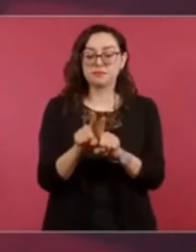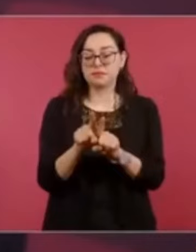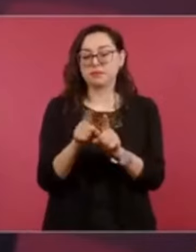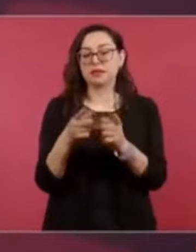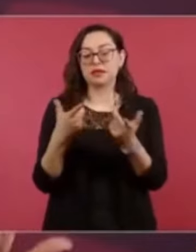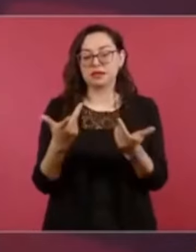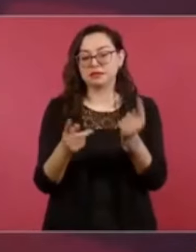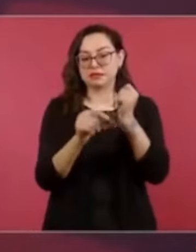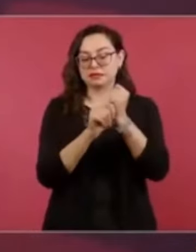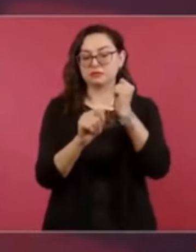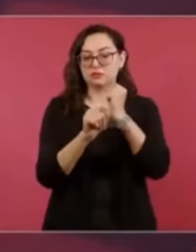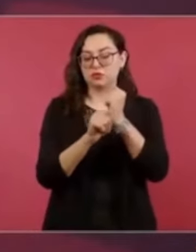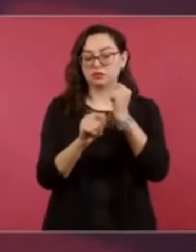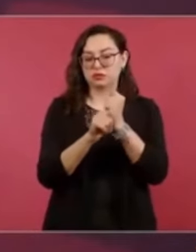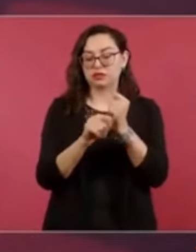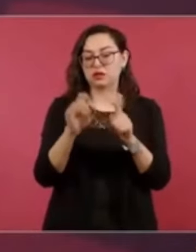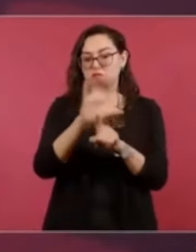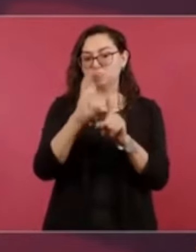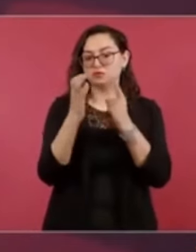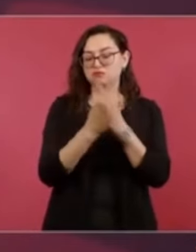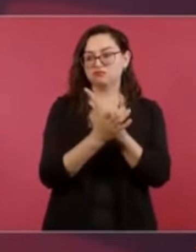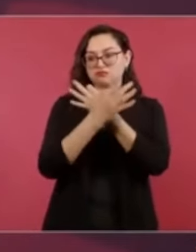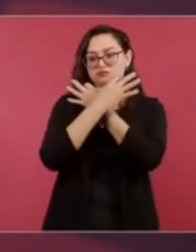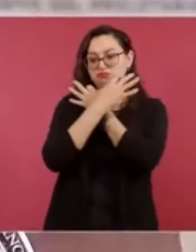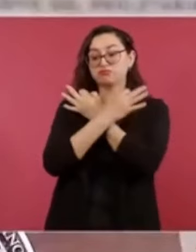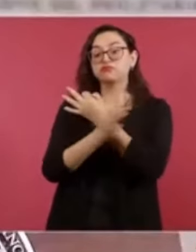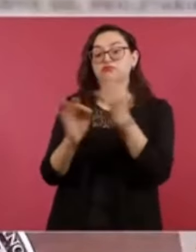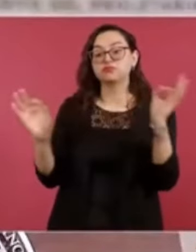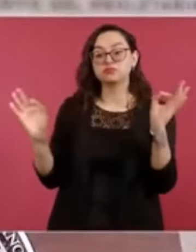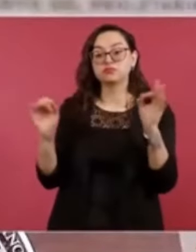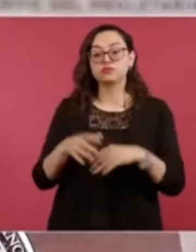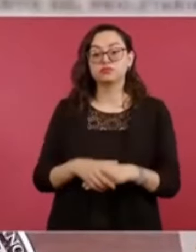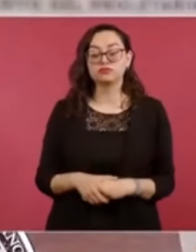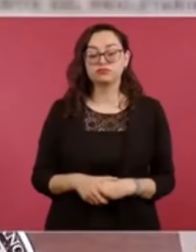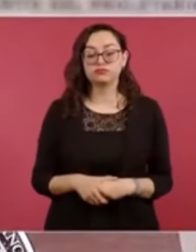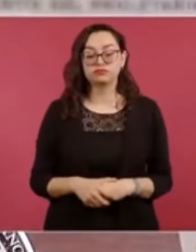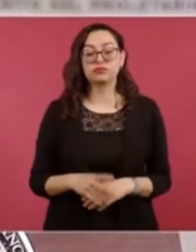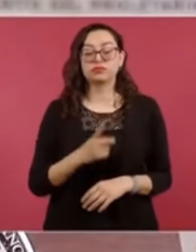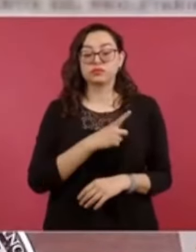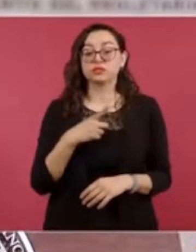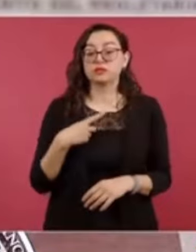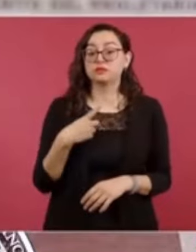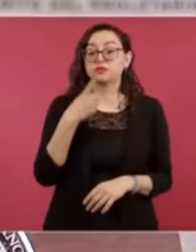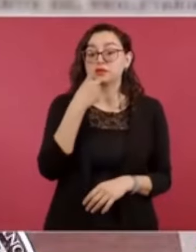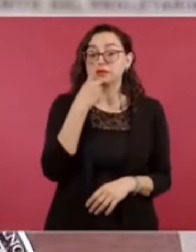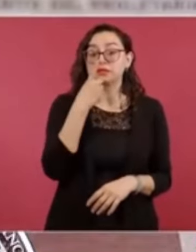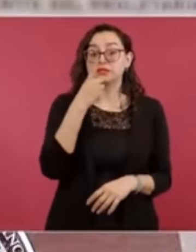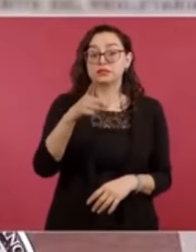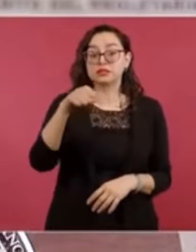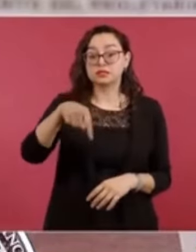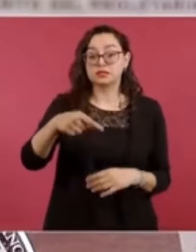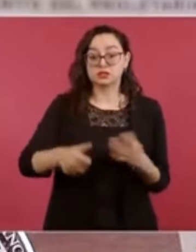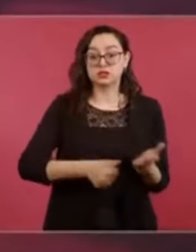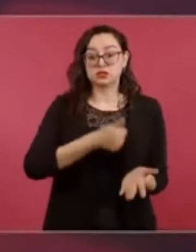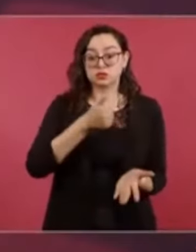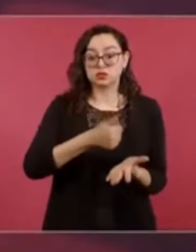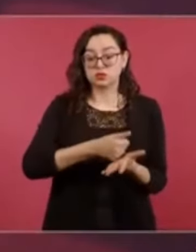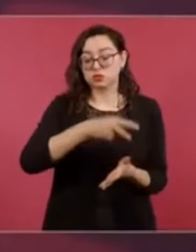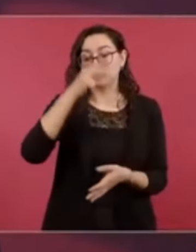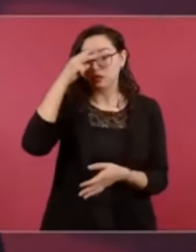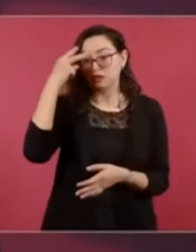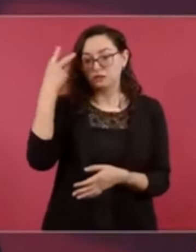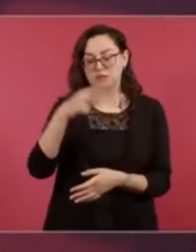regulador de transporte. Y hay que decir, muy responsablemente, las instituciones de la Ciudad de México salieron